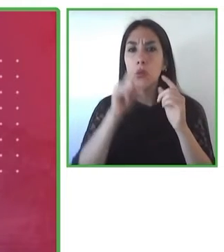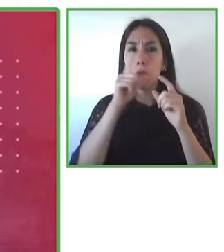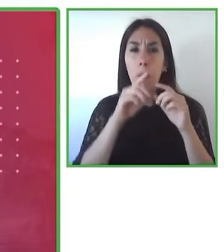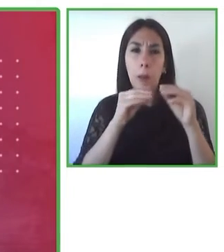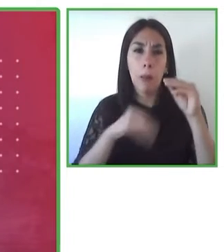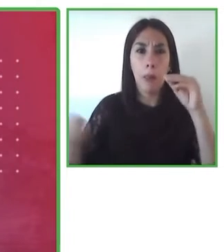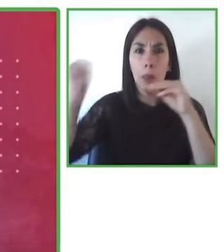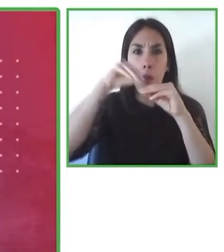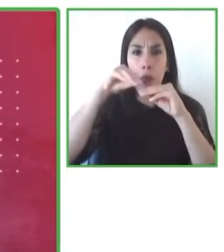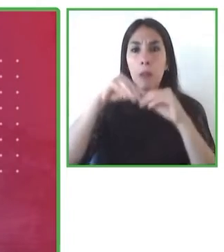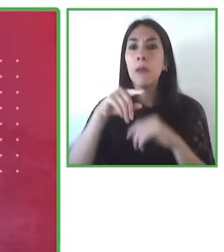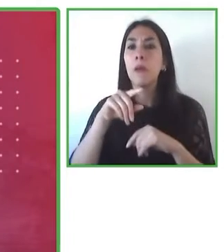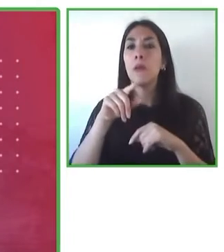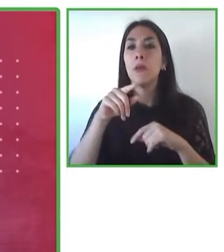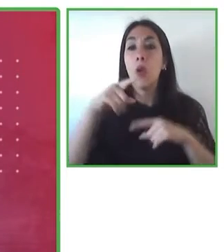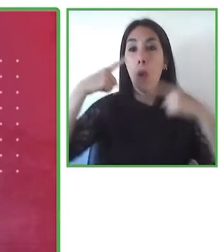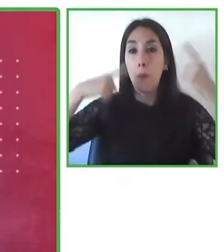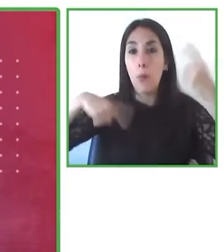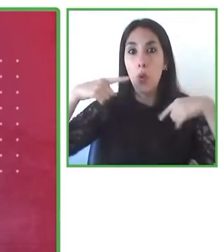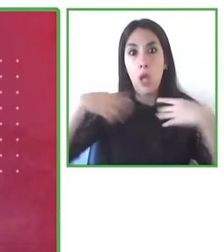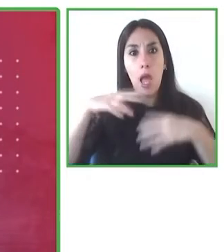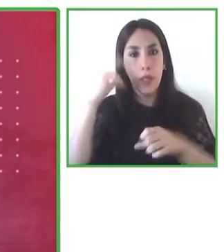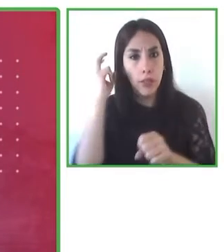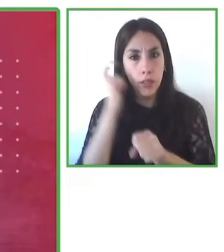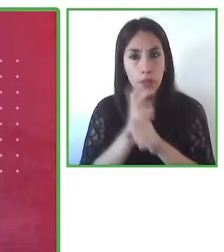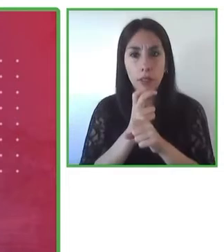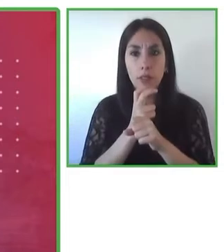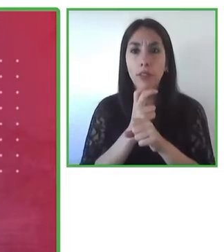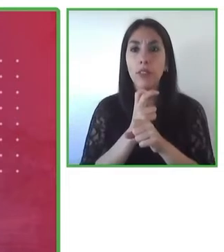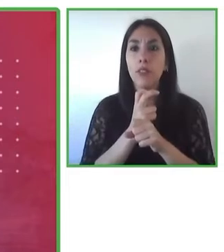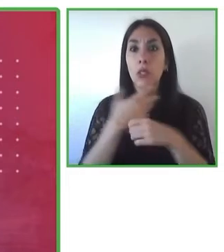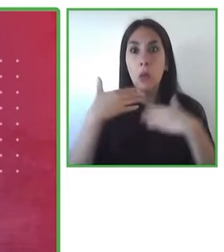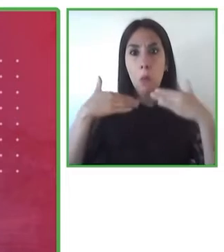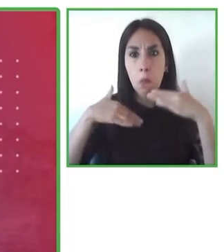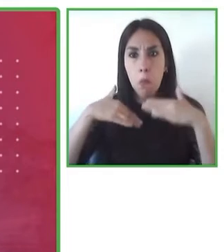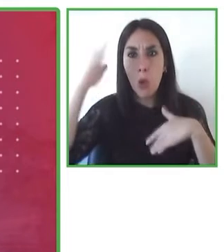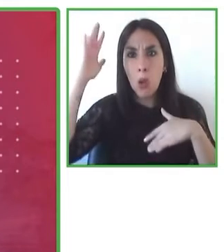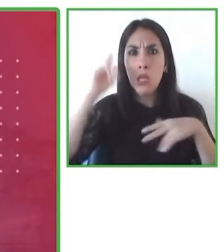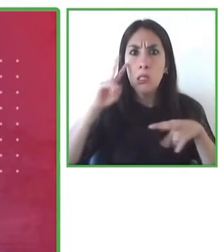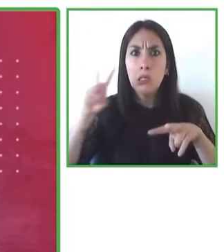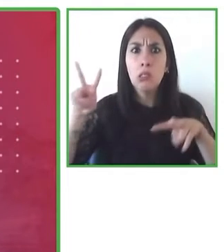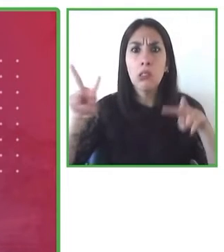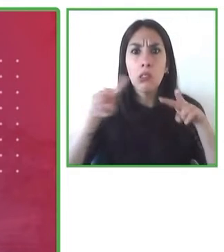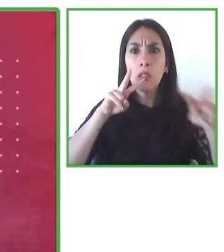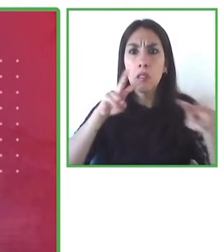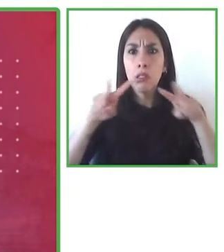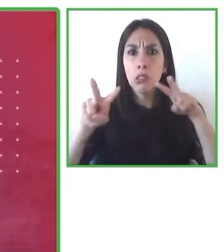pero que con la mayor visibilización de la diversidad y a la discapacidad, de a poquito se va logrando.